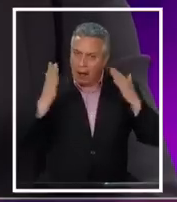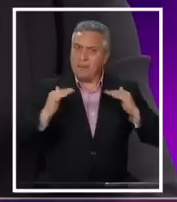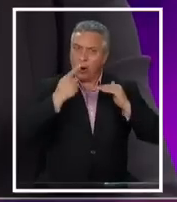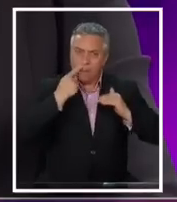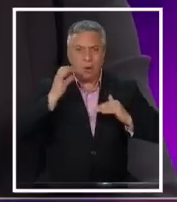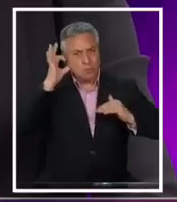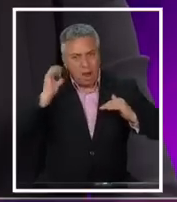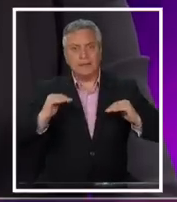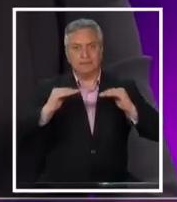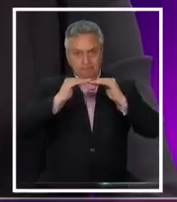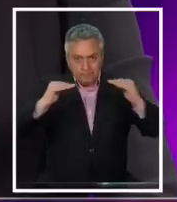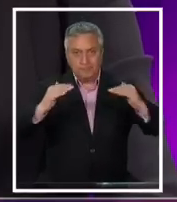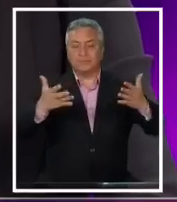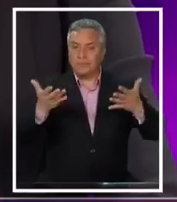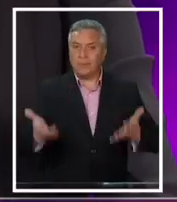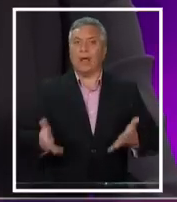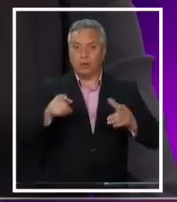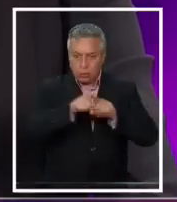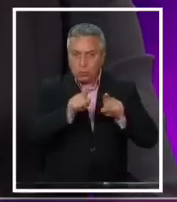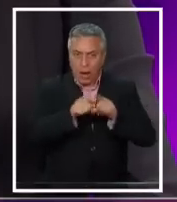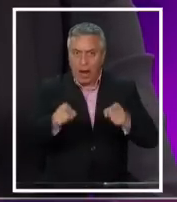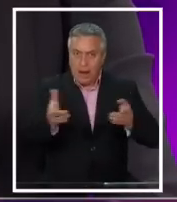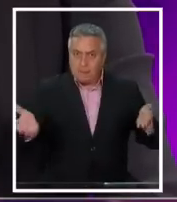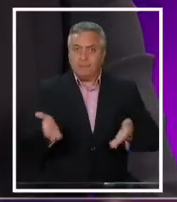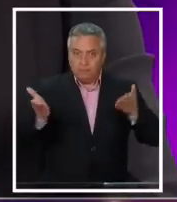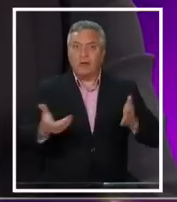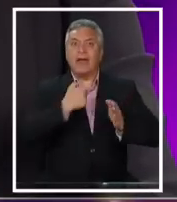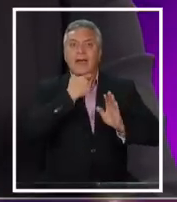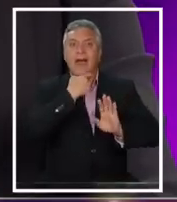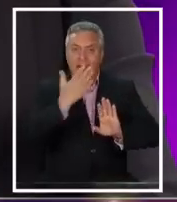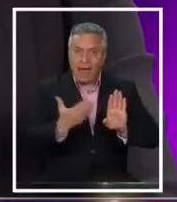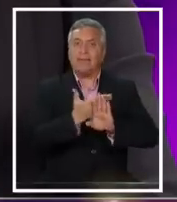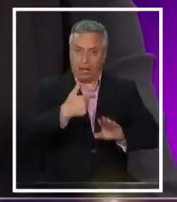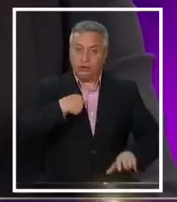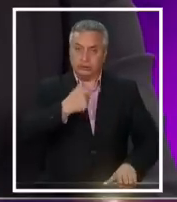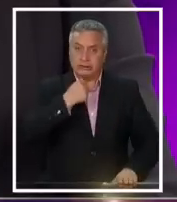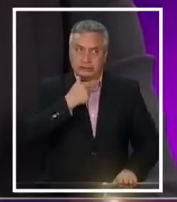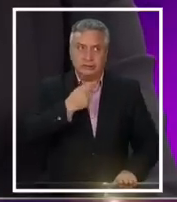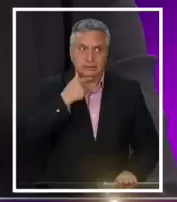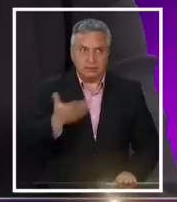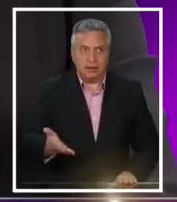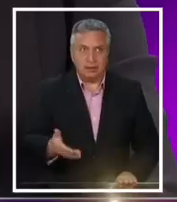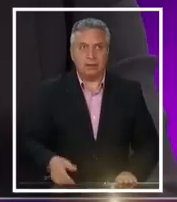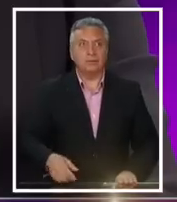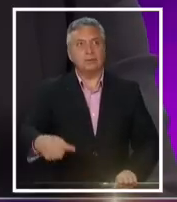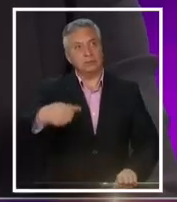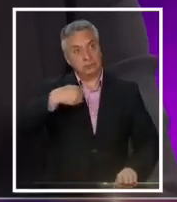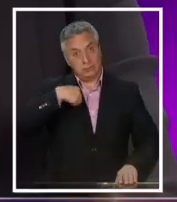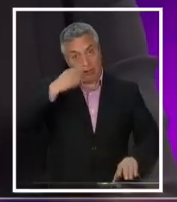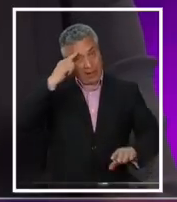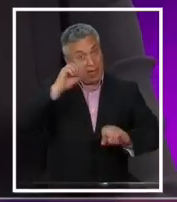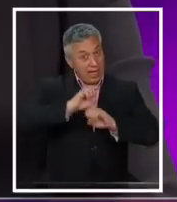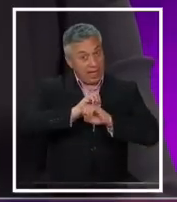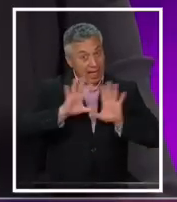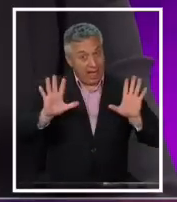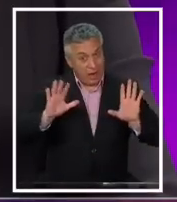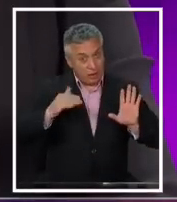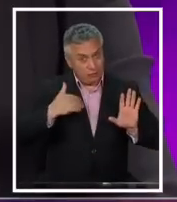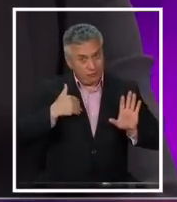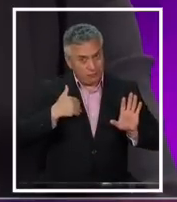país donde la sostenibilidad sea parte de las garantías constitucionales. Yo pido más brevedad a las dos para que debatamos más. claro que queramos lo mismo.